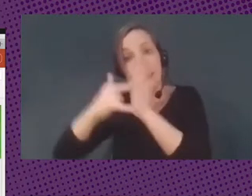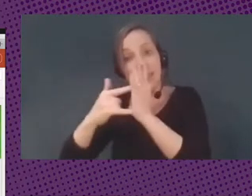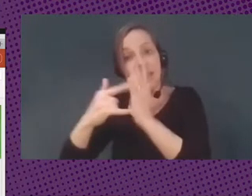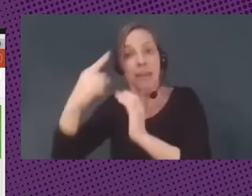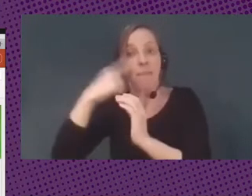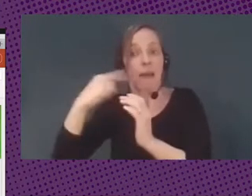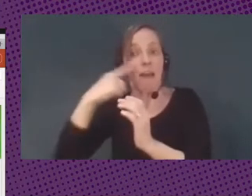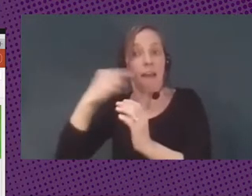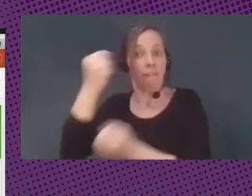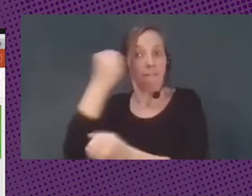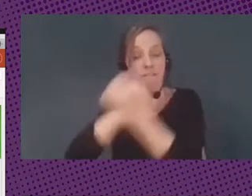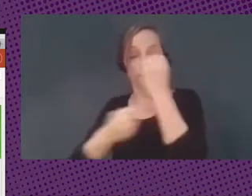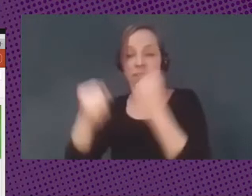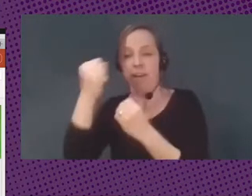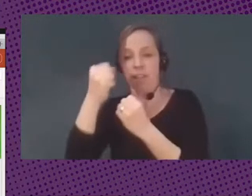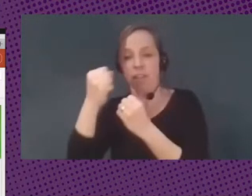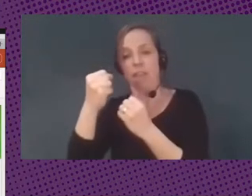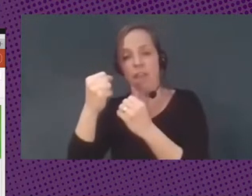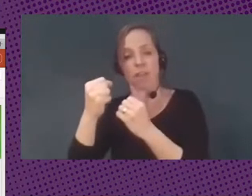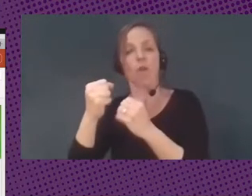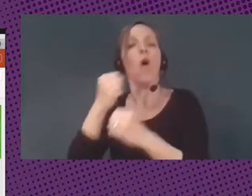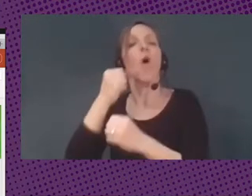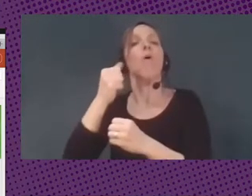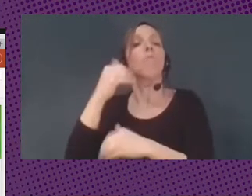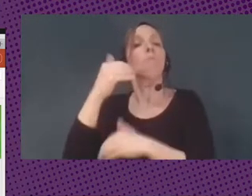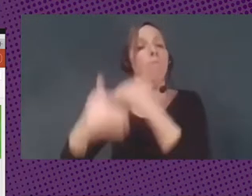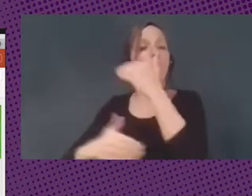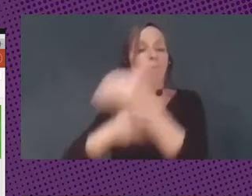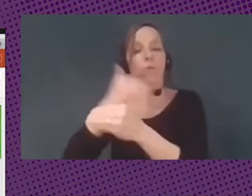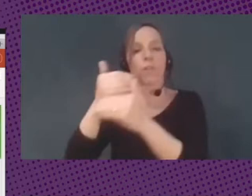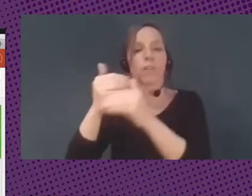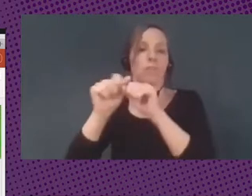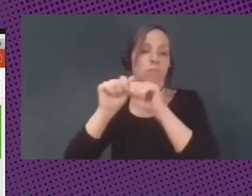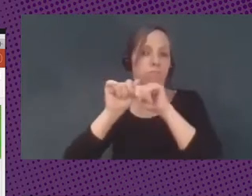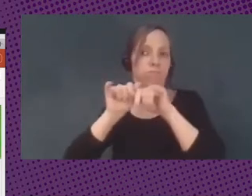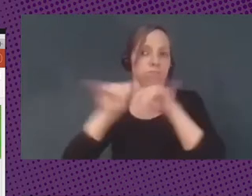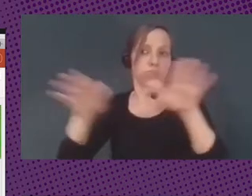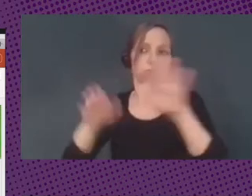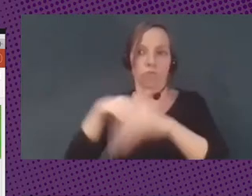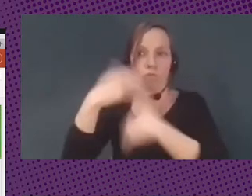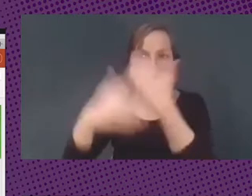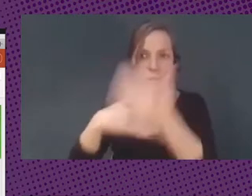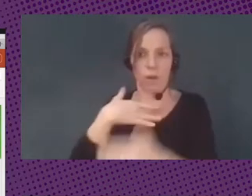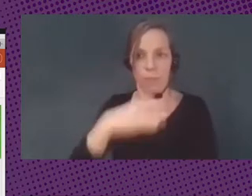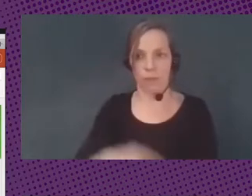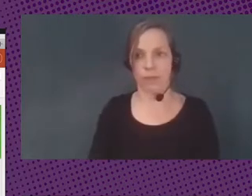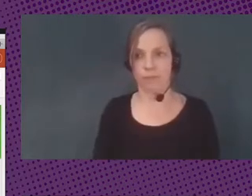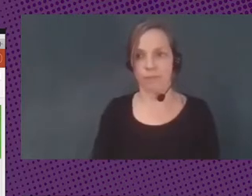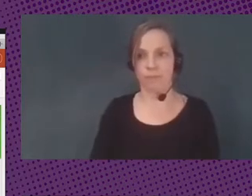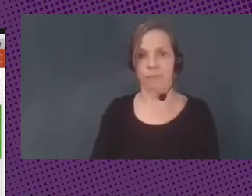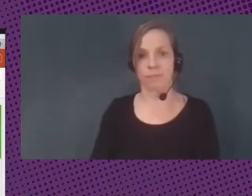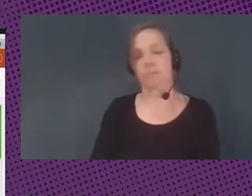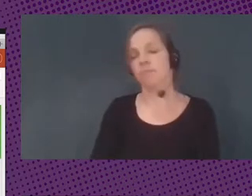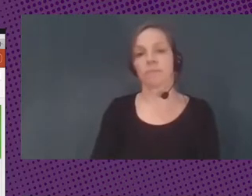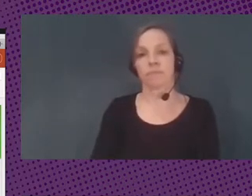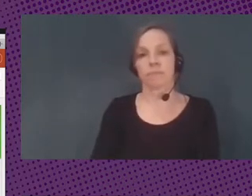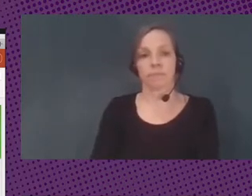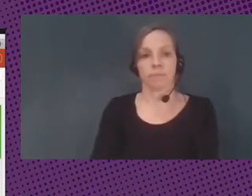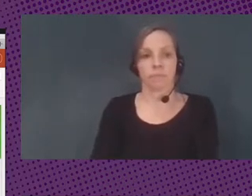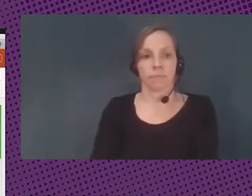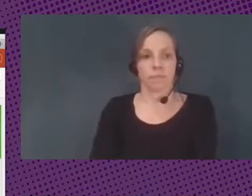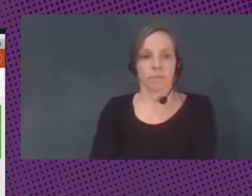continuar su proceso de expansión, multiplicación. Ahora, esto es muy importante porque